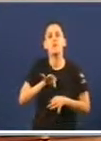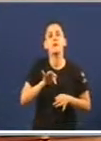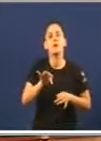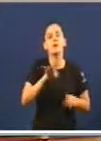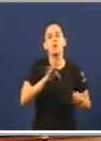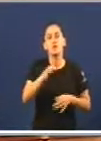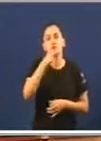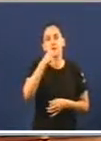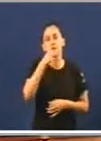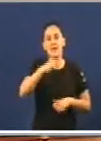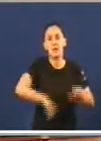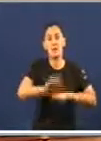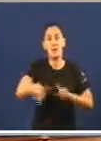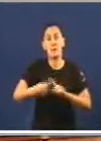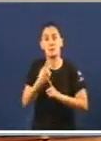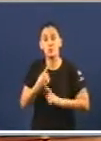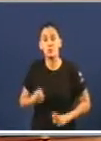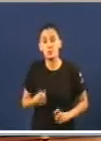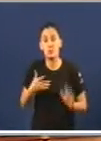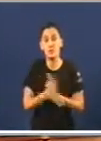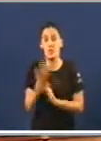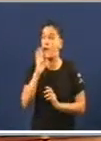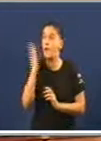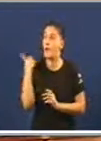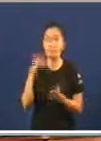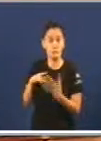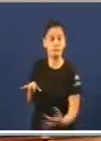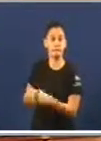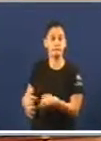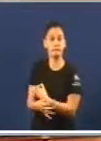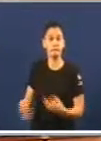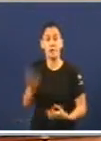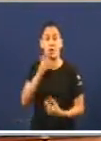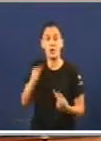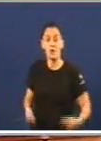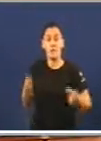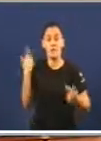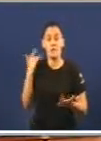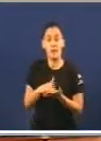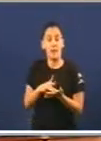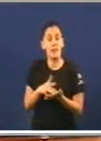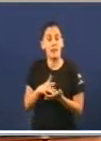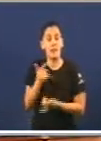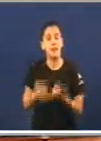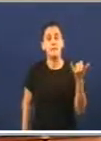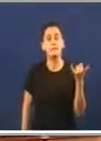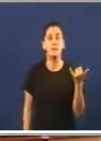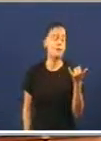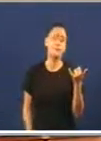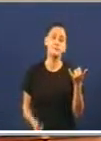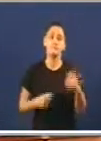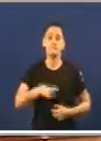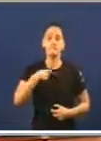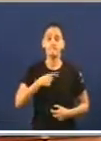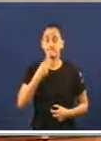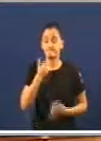e de consultas, algo que ten moito que ver con que acabamos de debatir e que solo tardou uns días o Executivo en